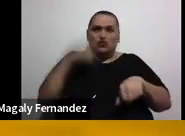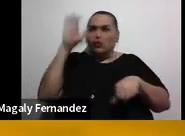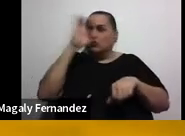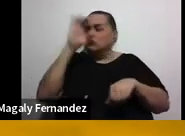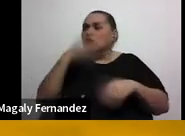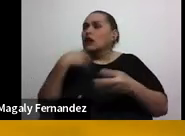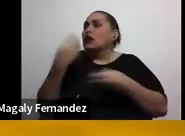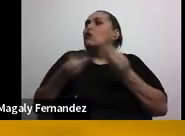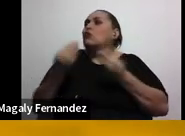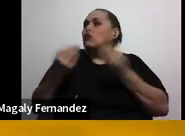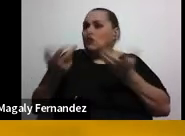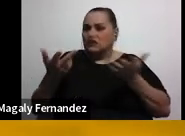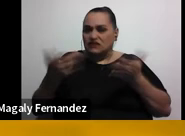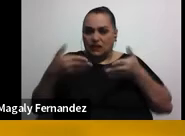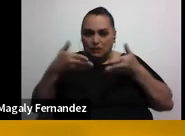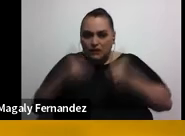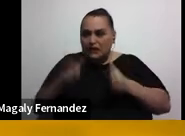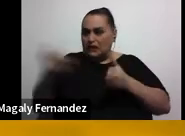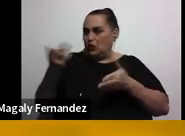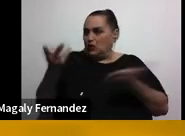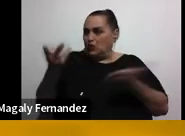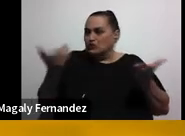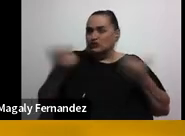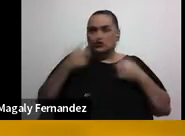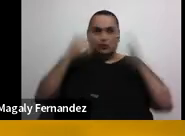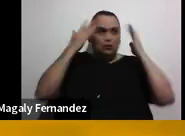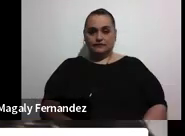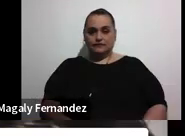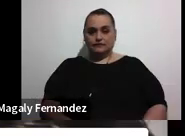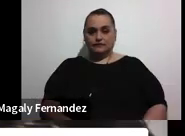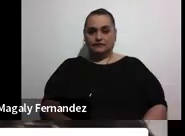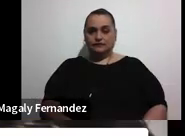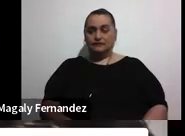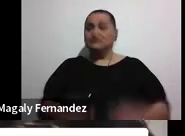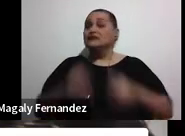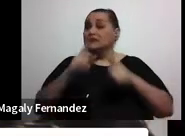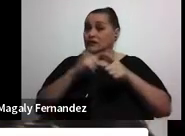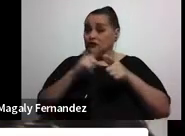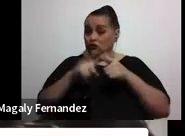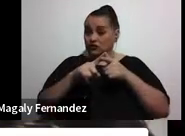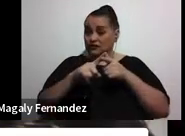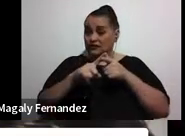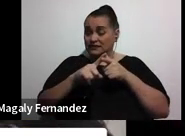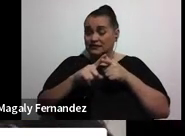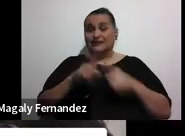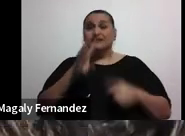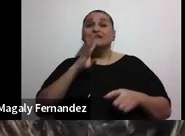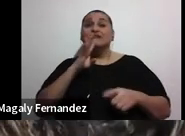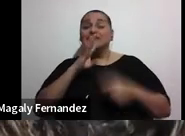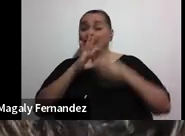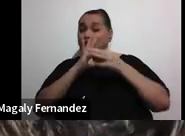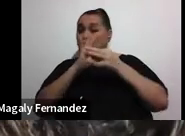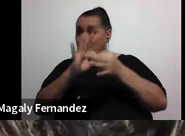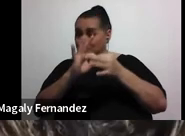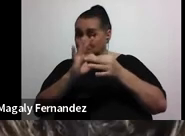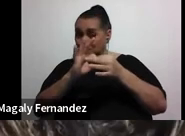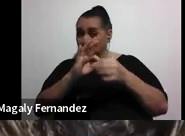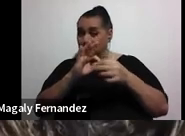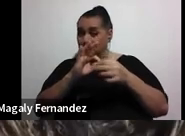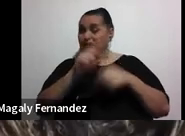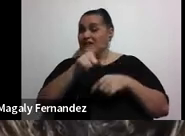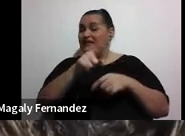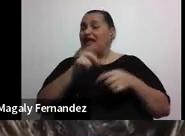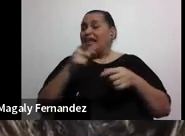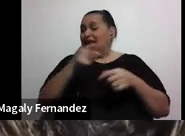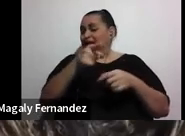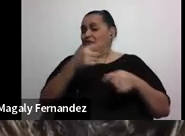hacer con los hijos, voy a estar preocupadísimo. Entonces, volviendo al tema de la vinculación, esto para